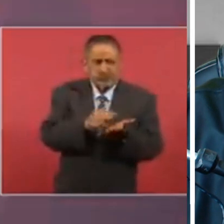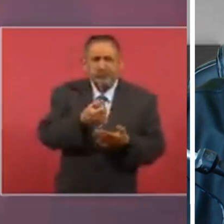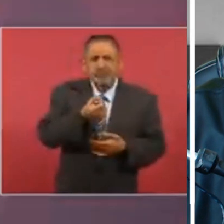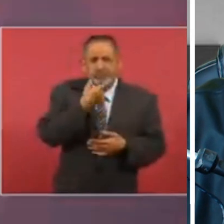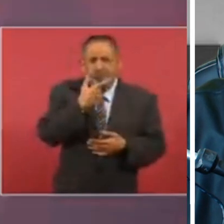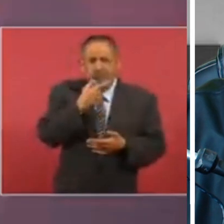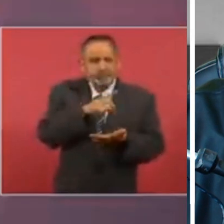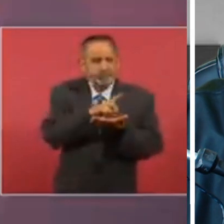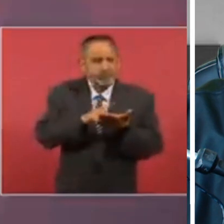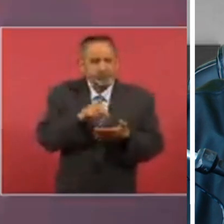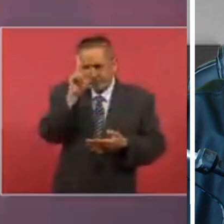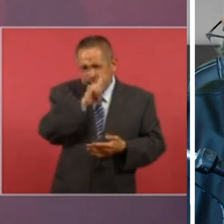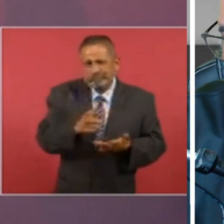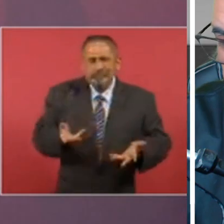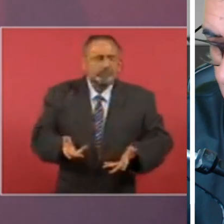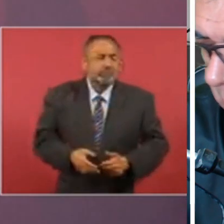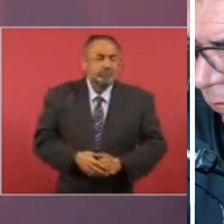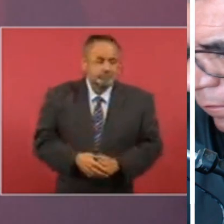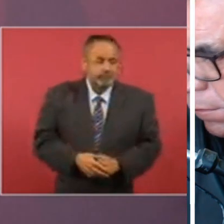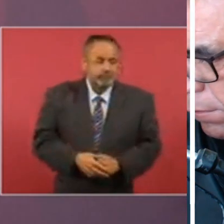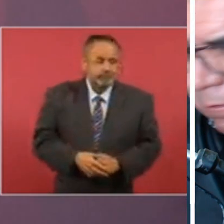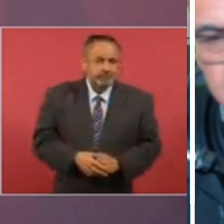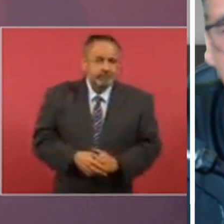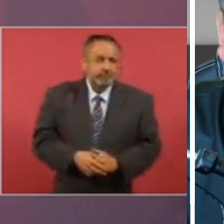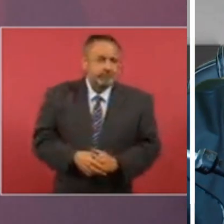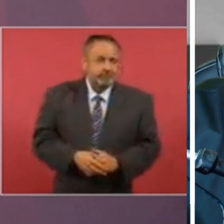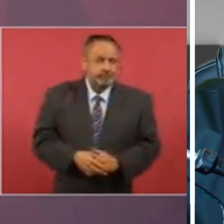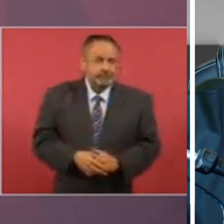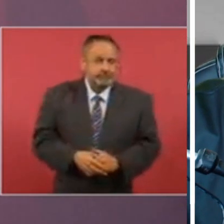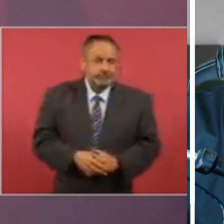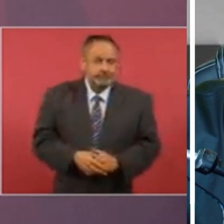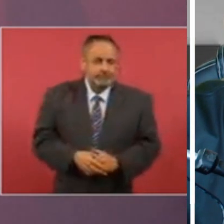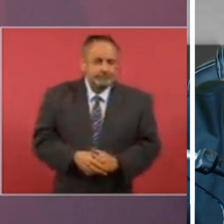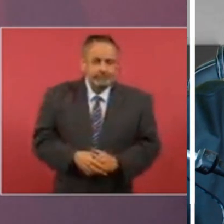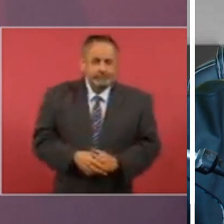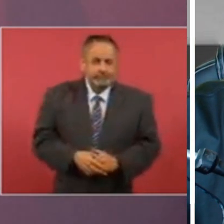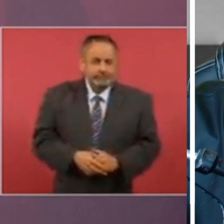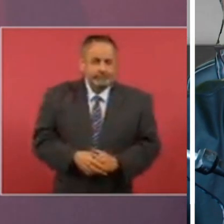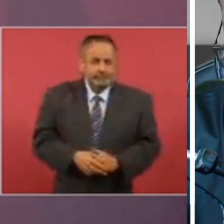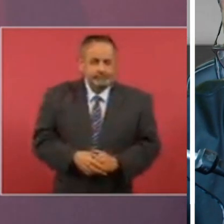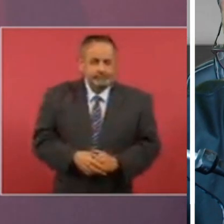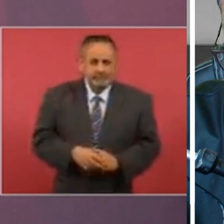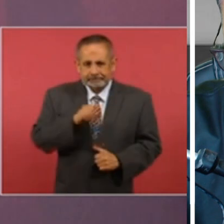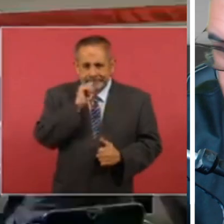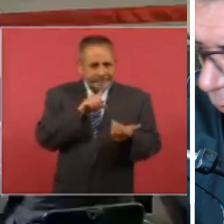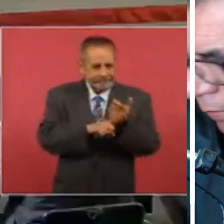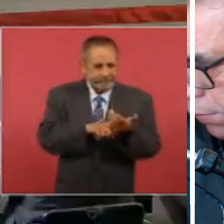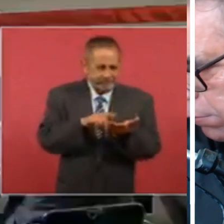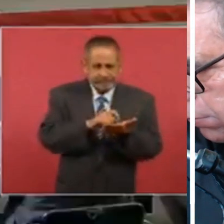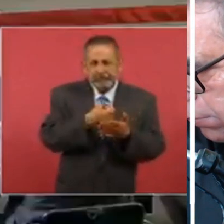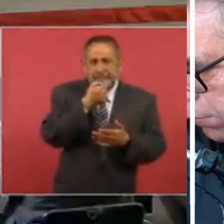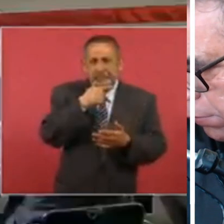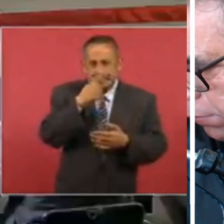los mismos defectos dañinos